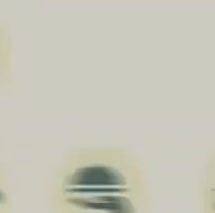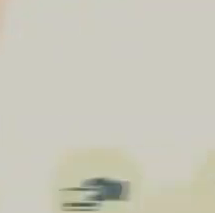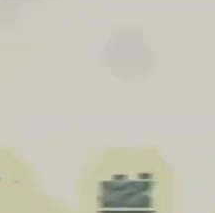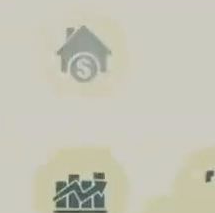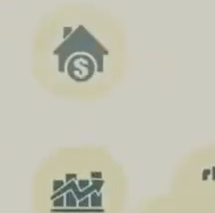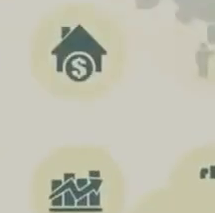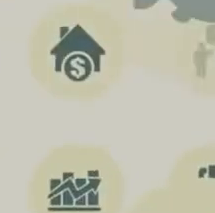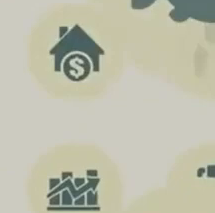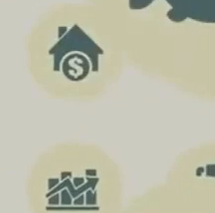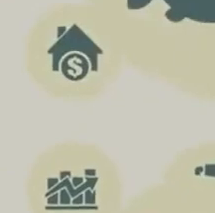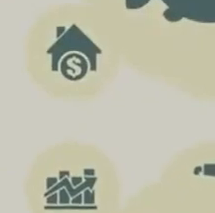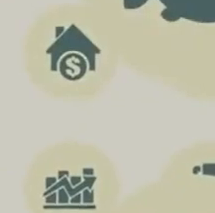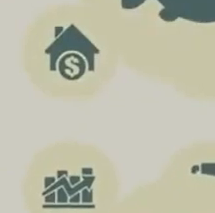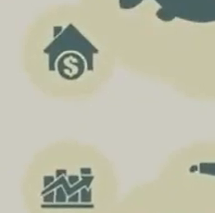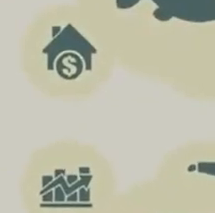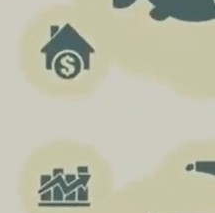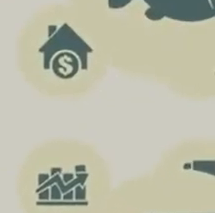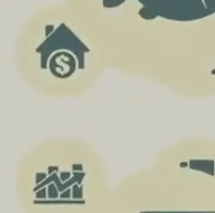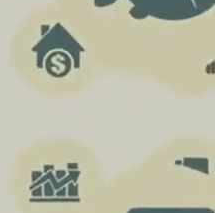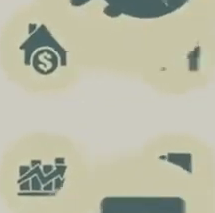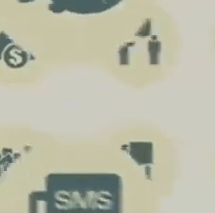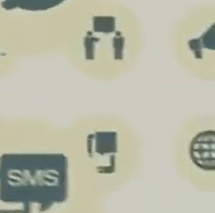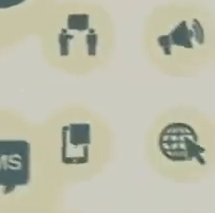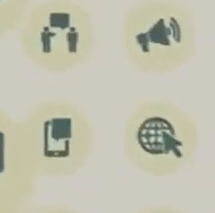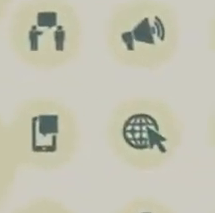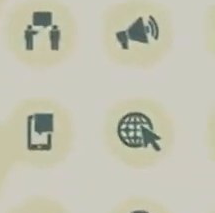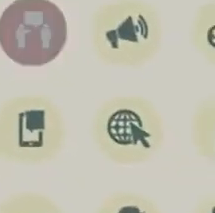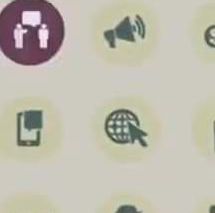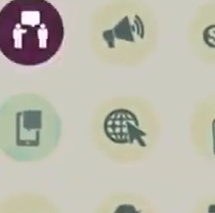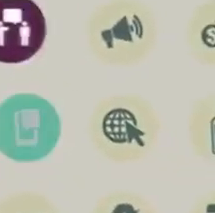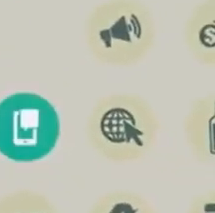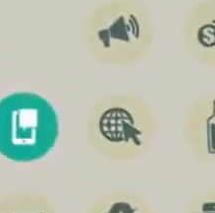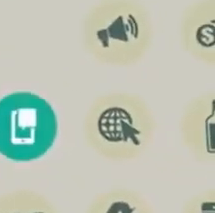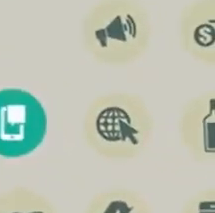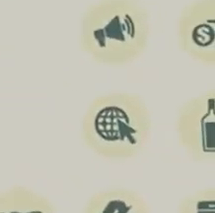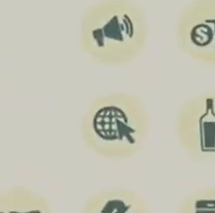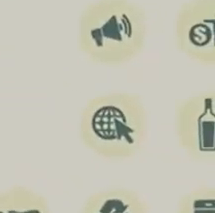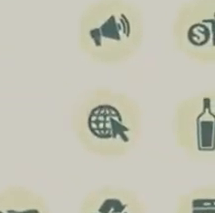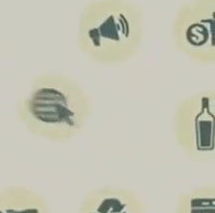miércoles